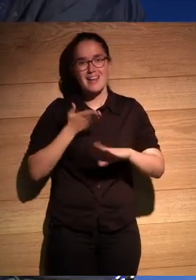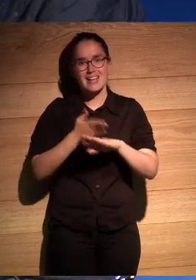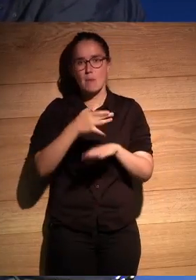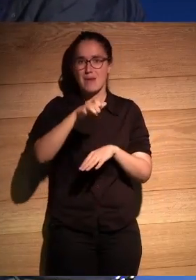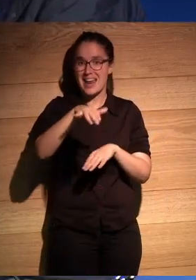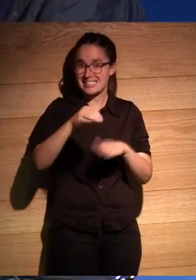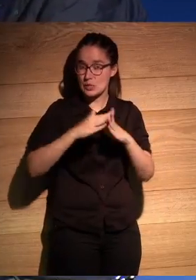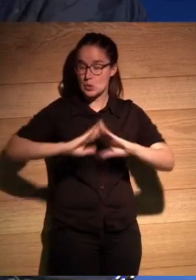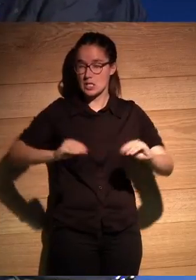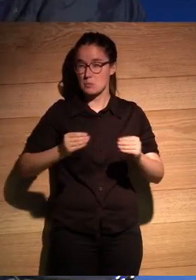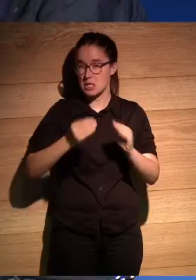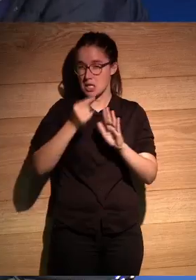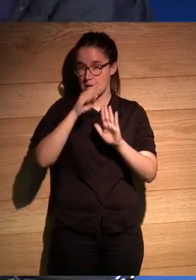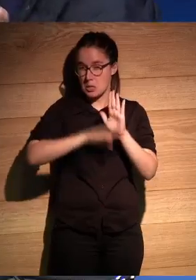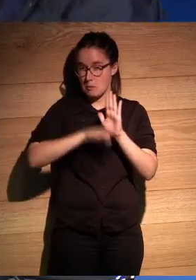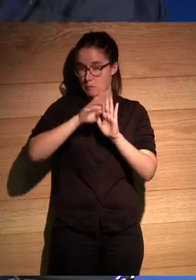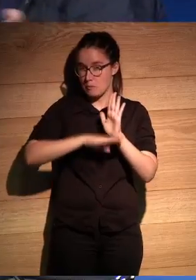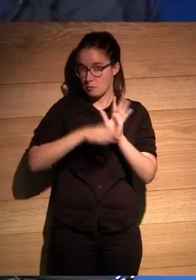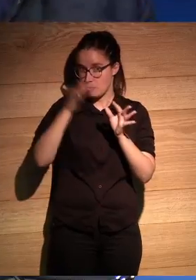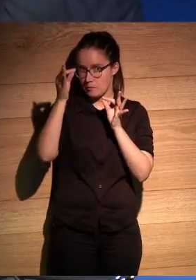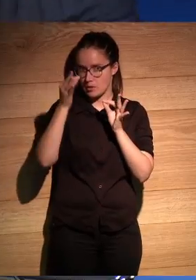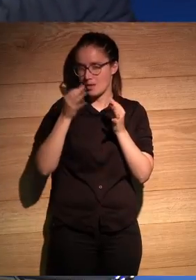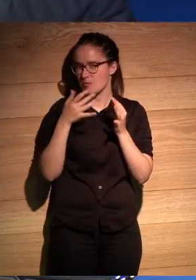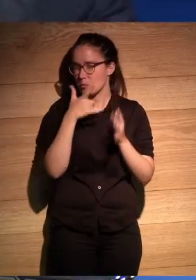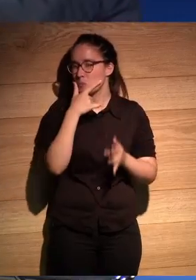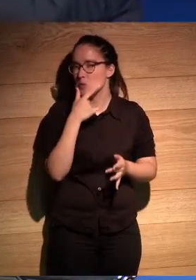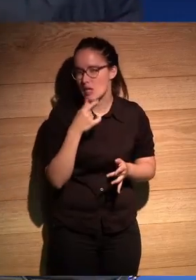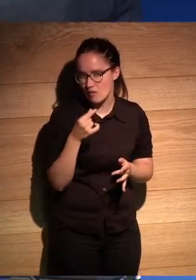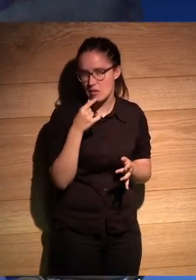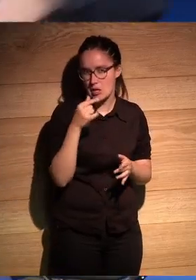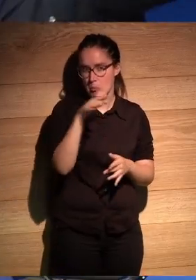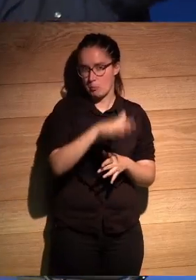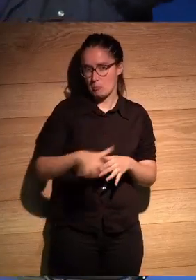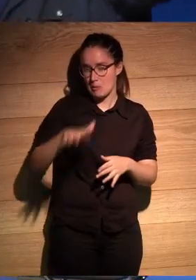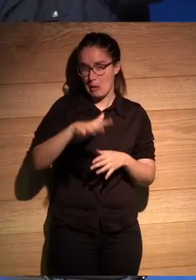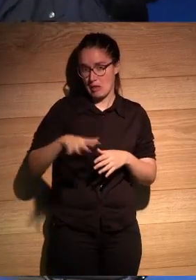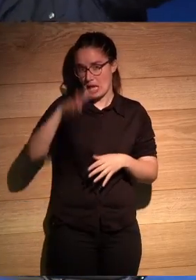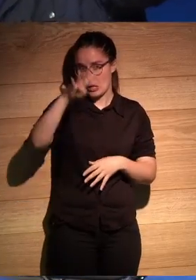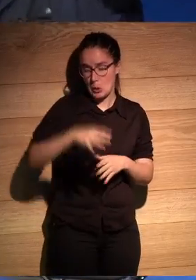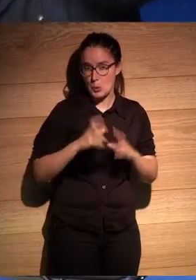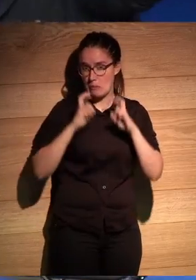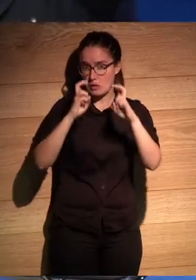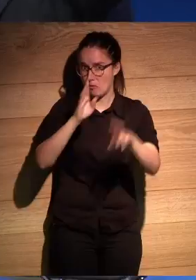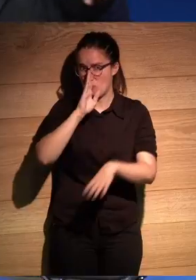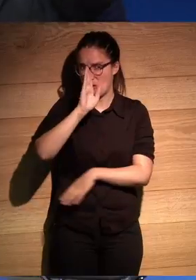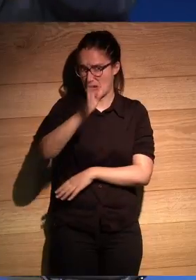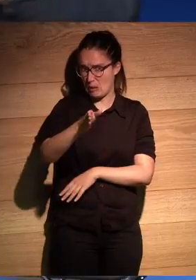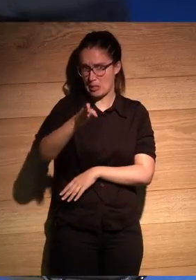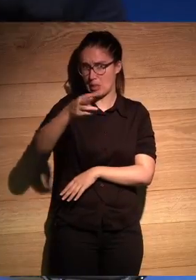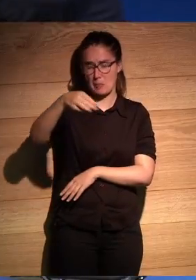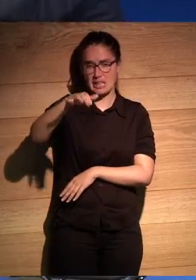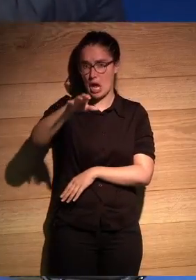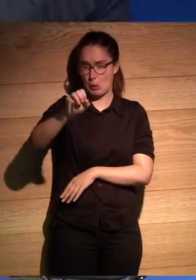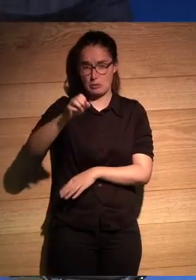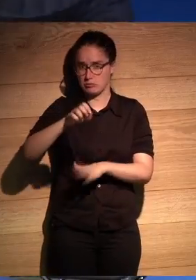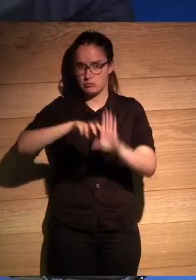instrucciones que es muy fácil ir a Blanes ¿no? vas a Plaza Cataluña coges un tren y es en línea recta dirección de Mato y te bajas en Blanes